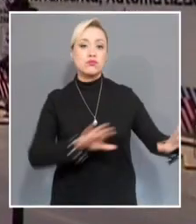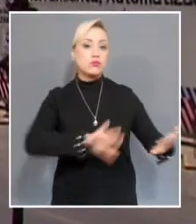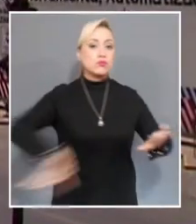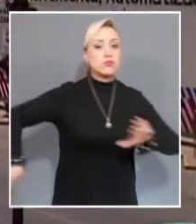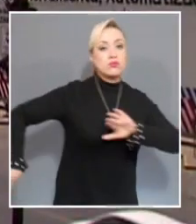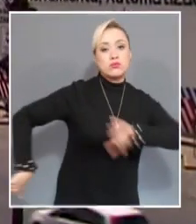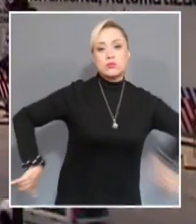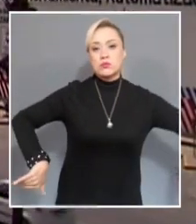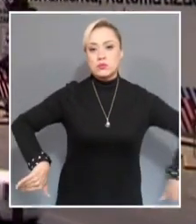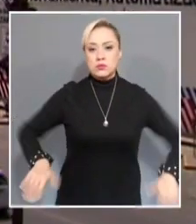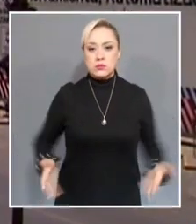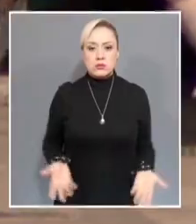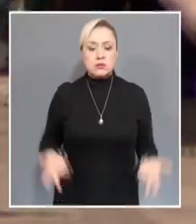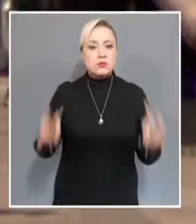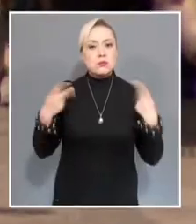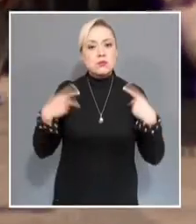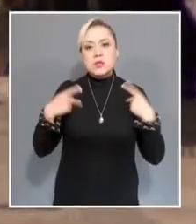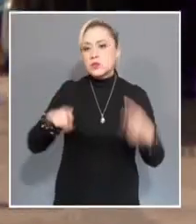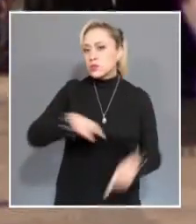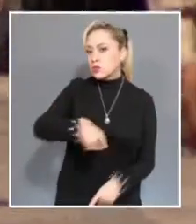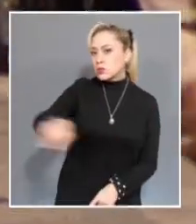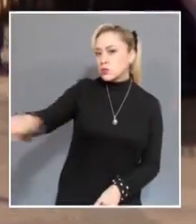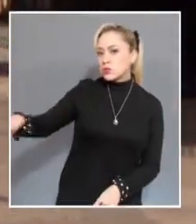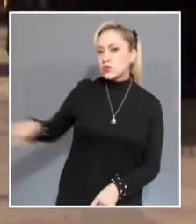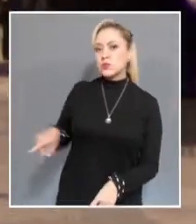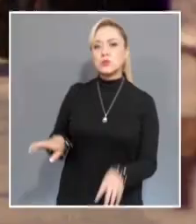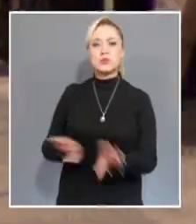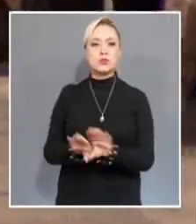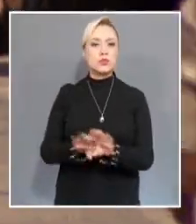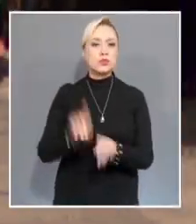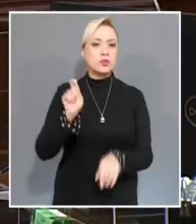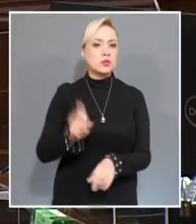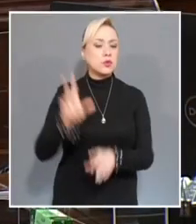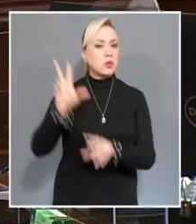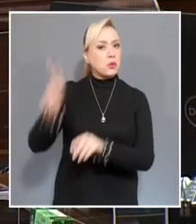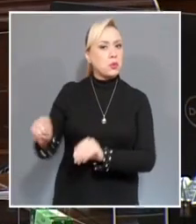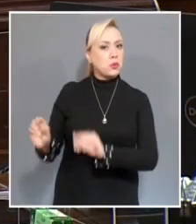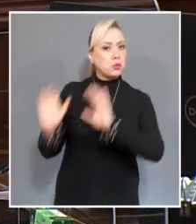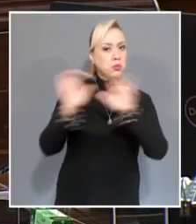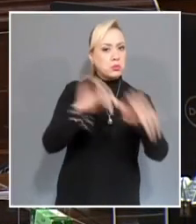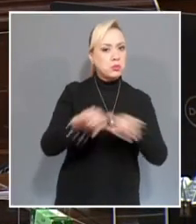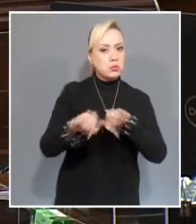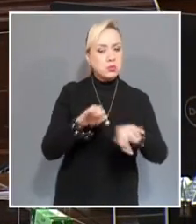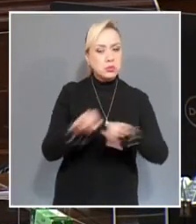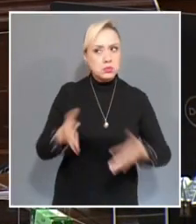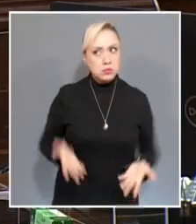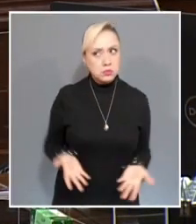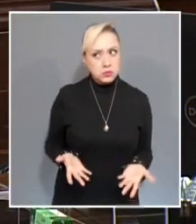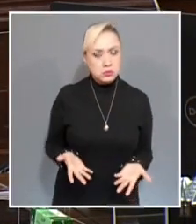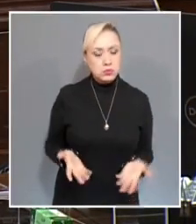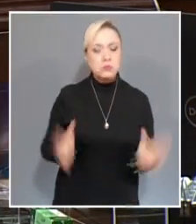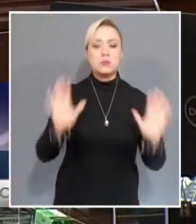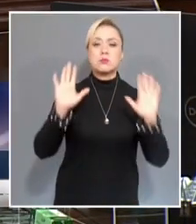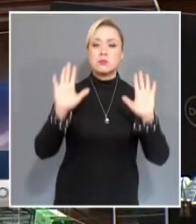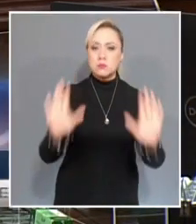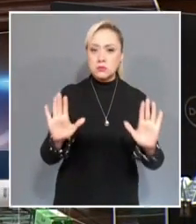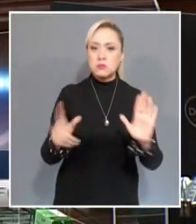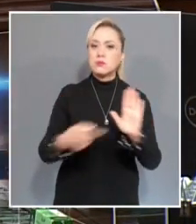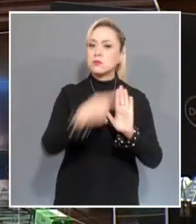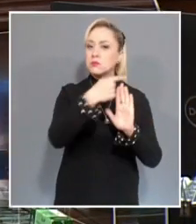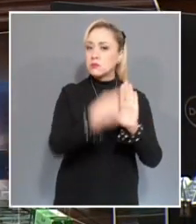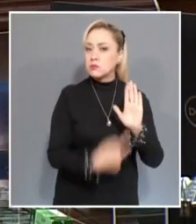a un grupo en particular del acceso al empleo. Una vez que se corre el texto correspondiente,